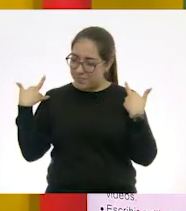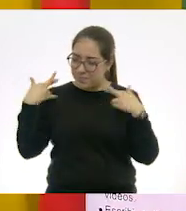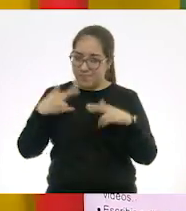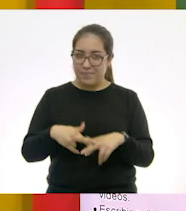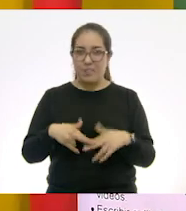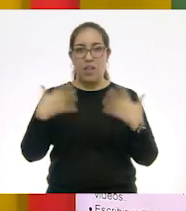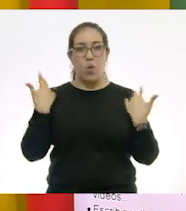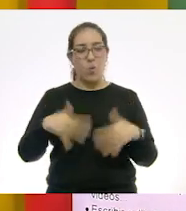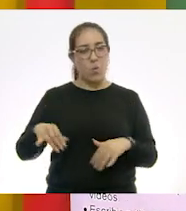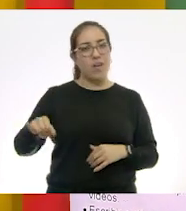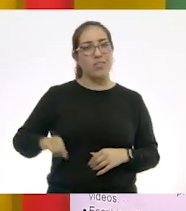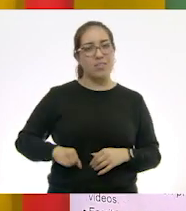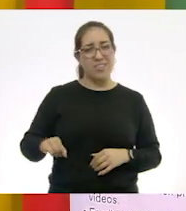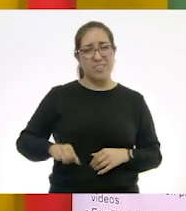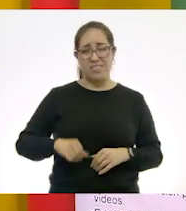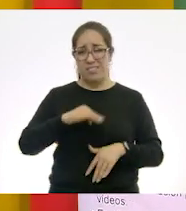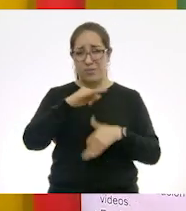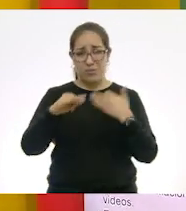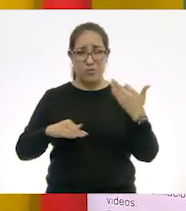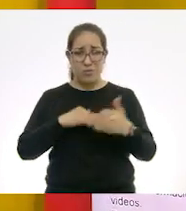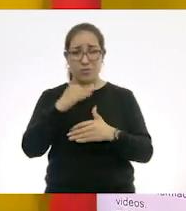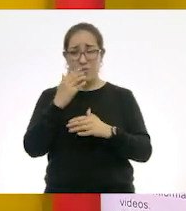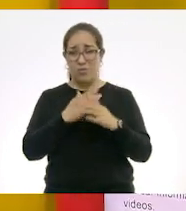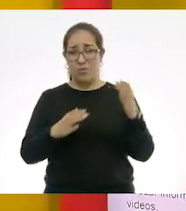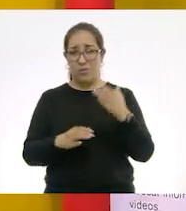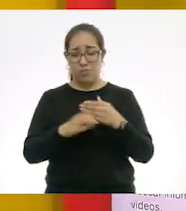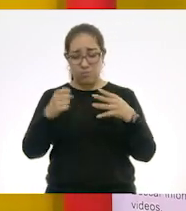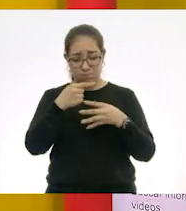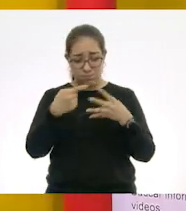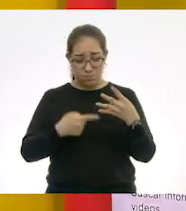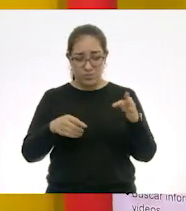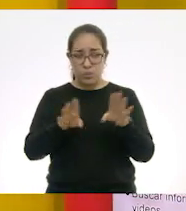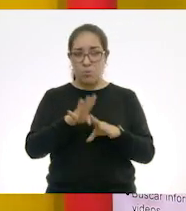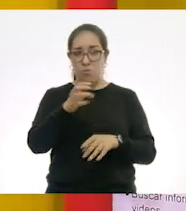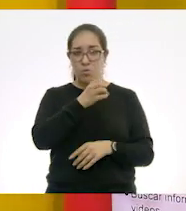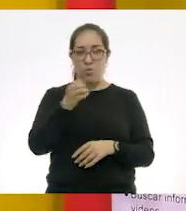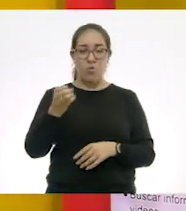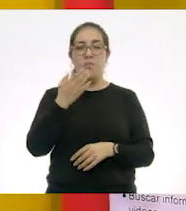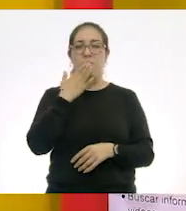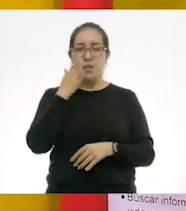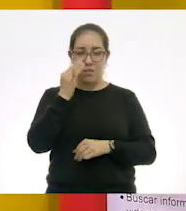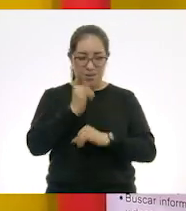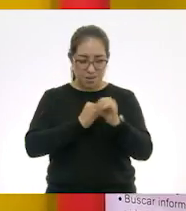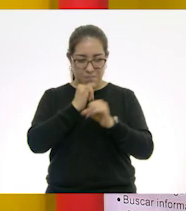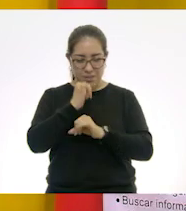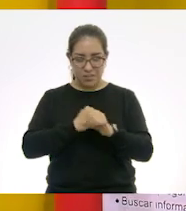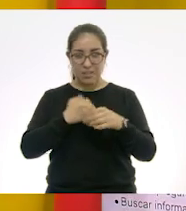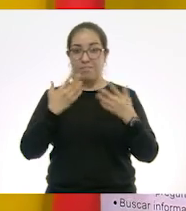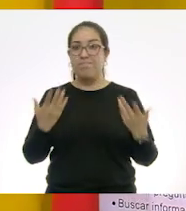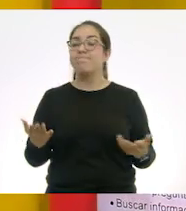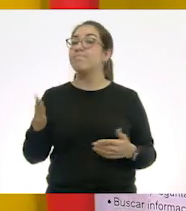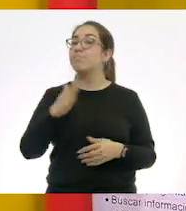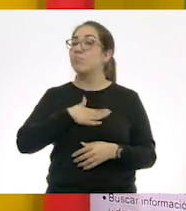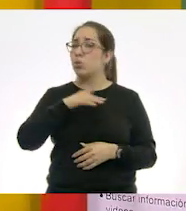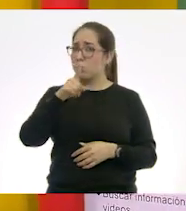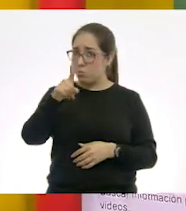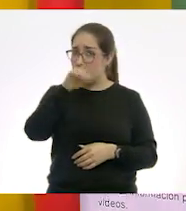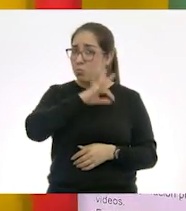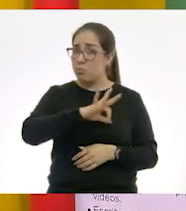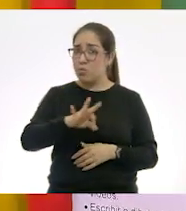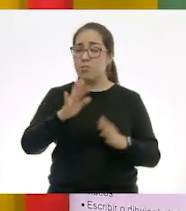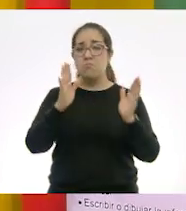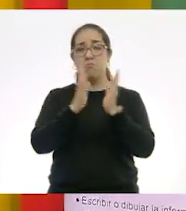Es muy interesante todos los pasos que tenemos en cuenta para poder ser unos grandes investigadores. Y bueno, si te es posible,